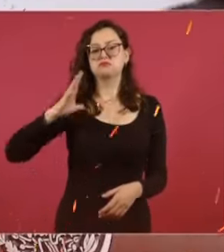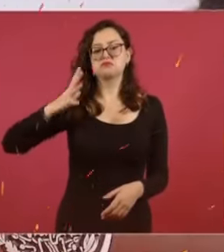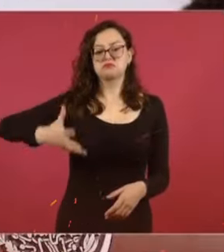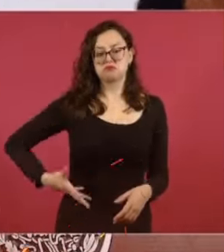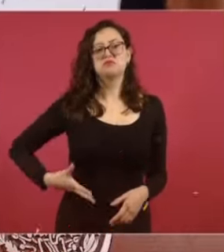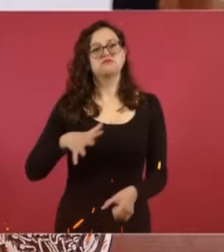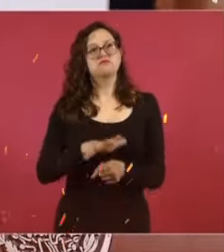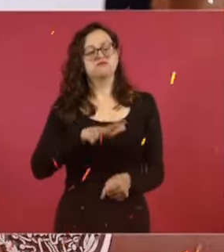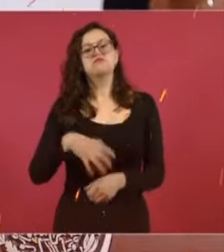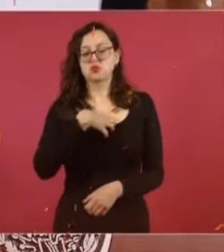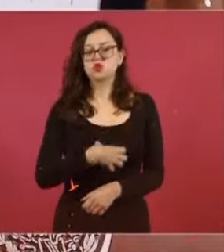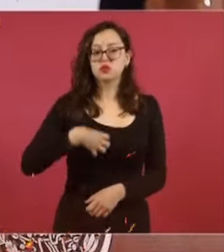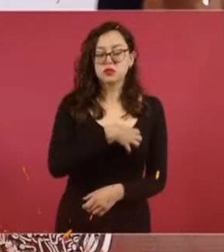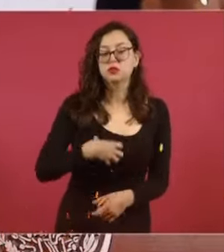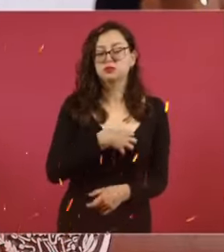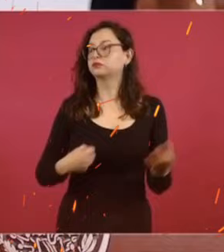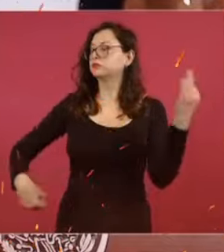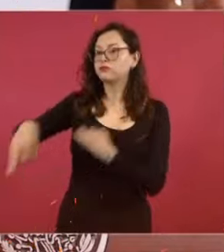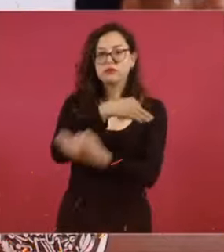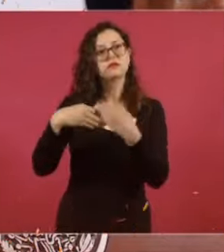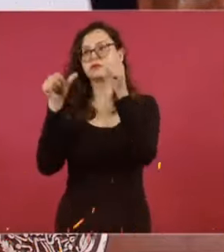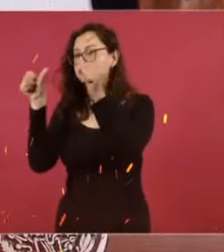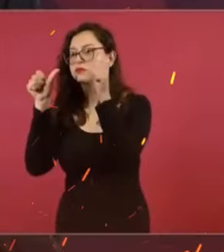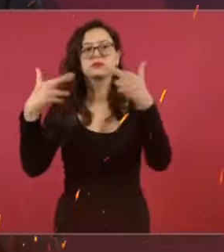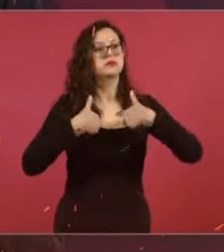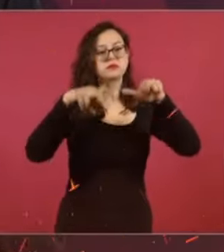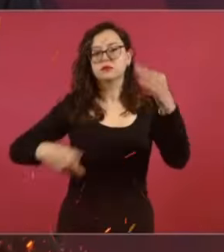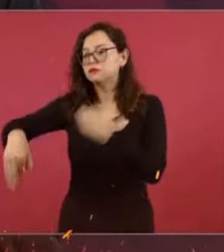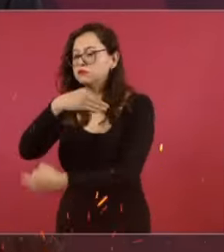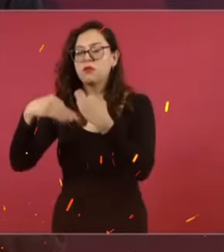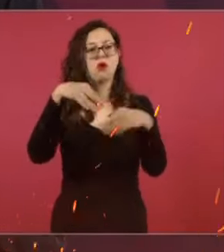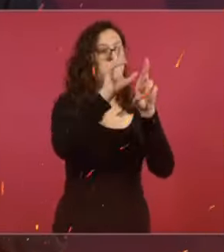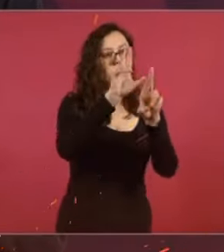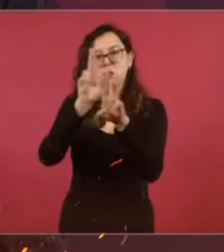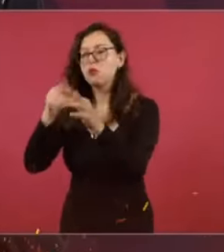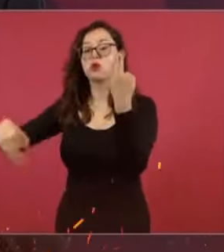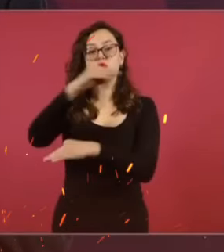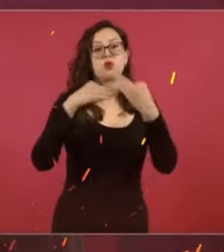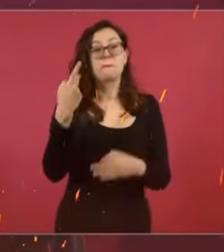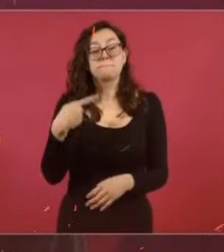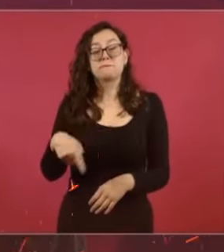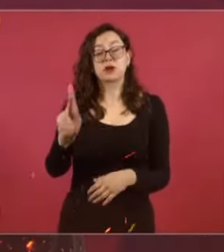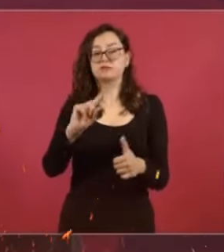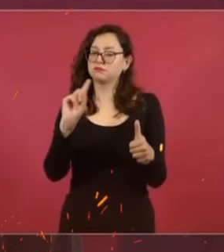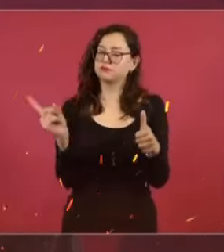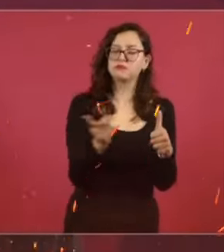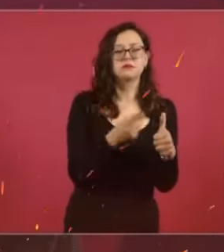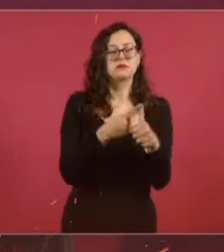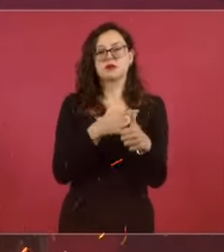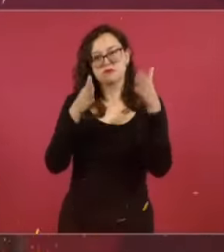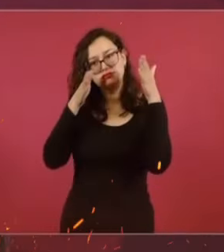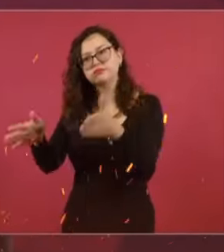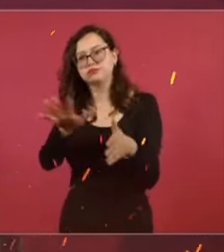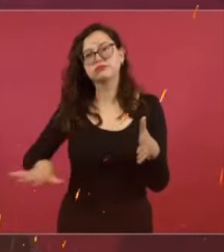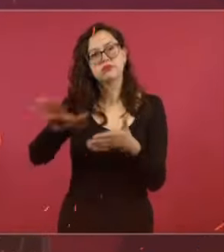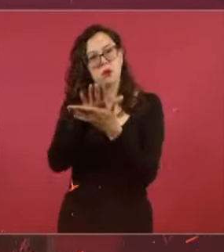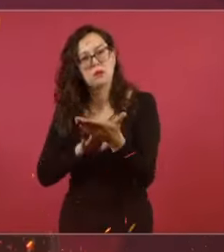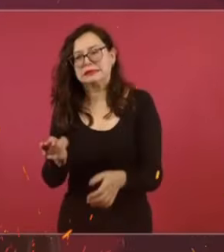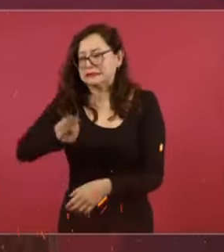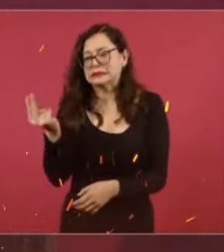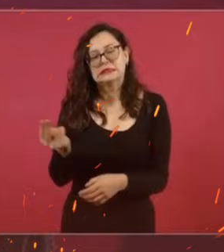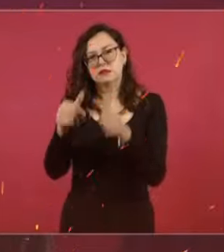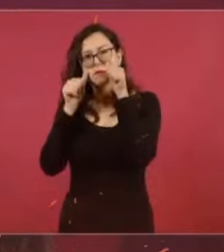de que atendimos a todos, escuchamos a todos, respetamos a todos, pero le dimos referencia a los más necesitados.